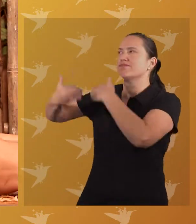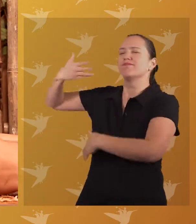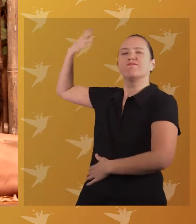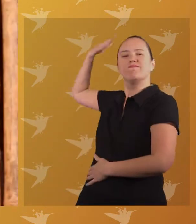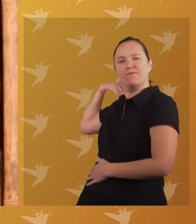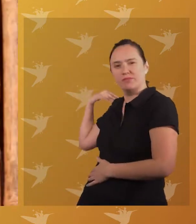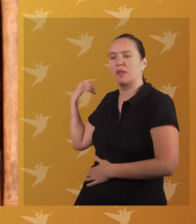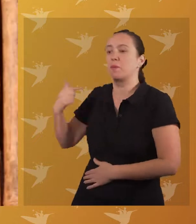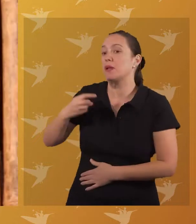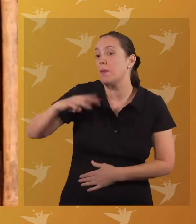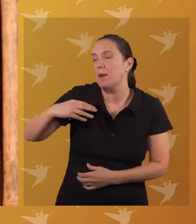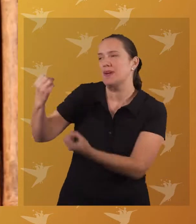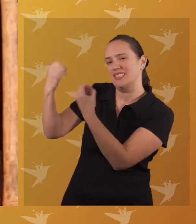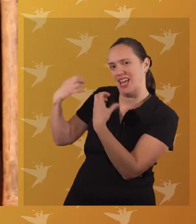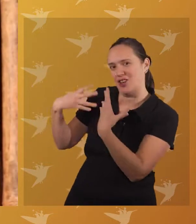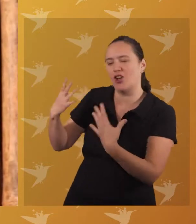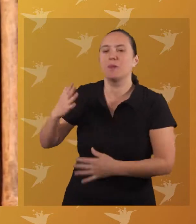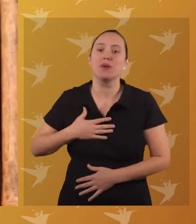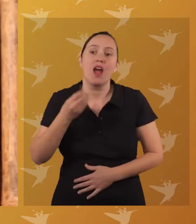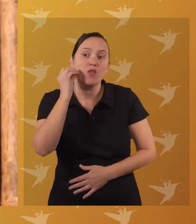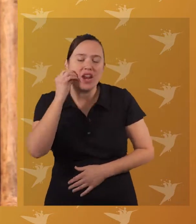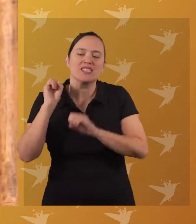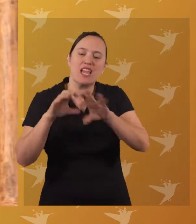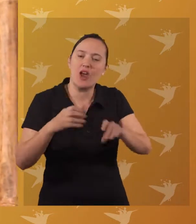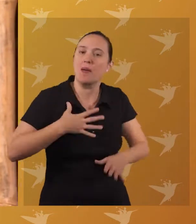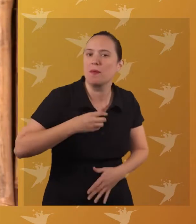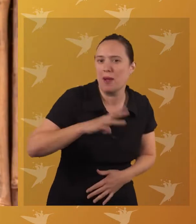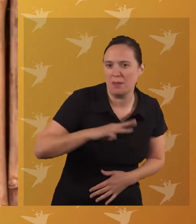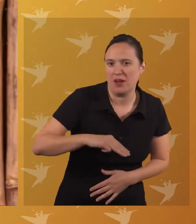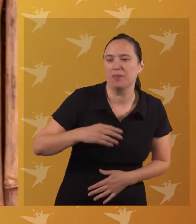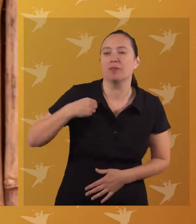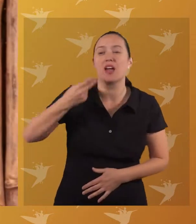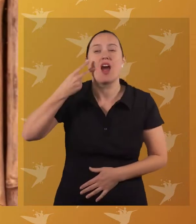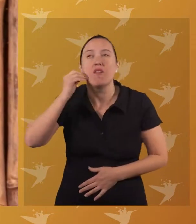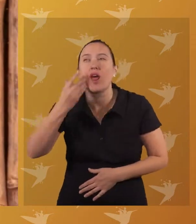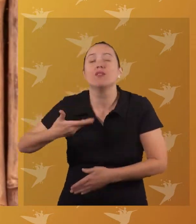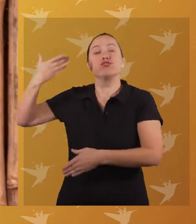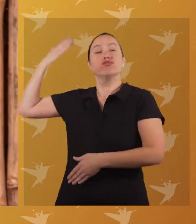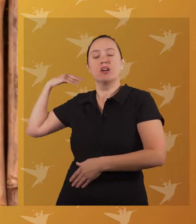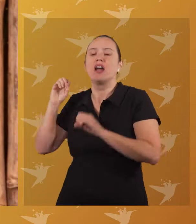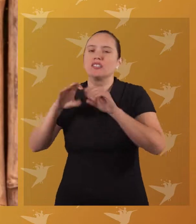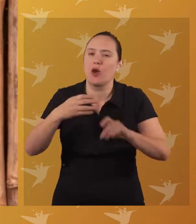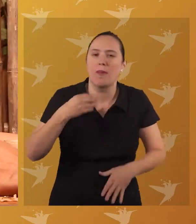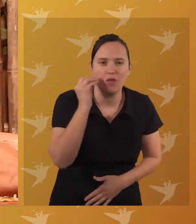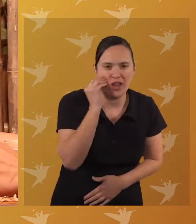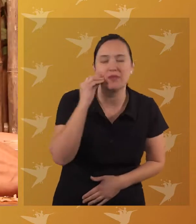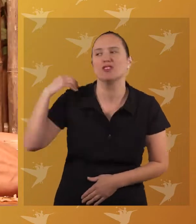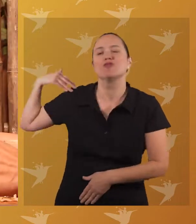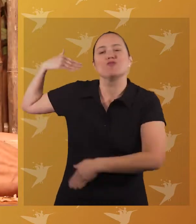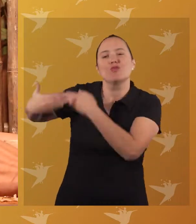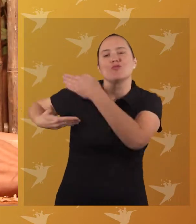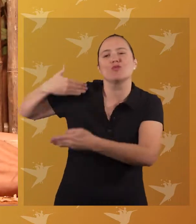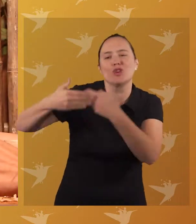ancestros Mi madre me la enseñó Y ella se la aprendió a mi abuelita Y mi abuelita se la enseñó a mi bisabuela